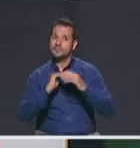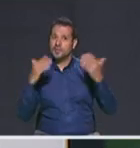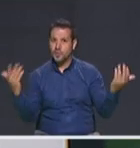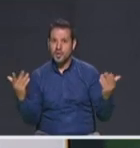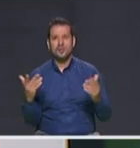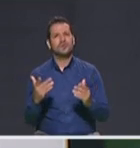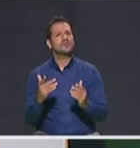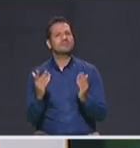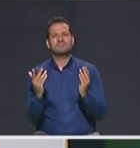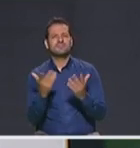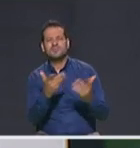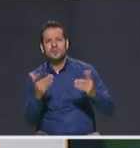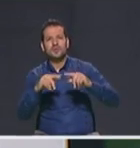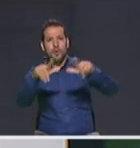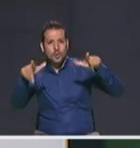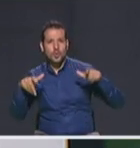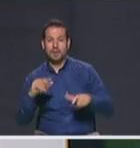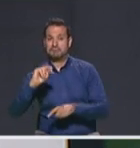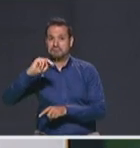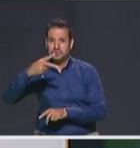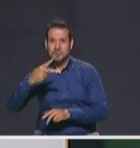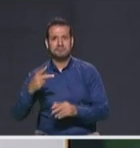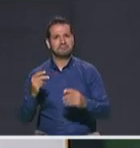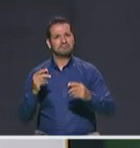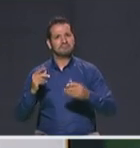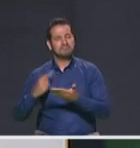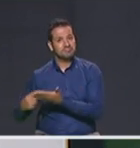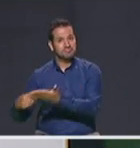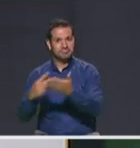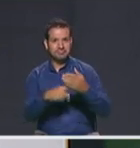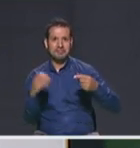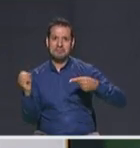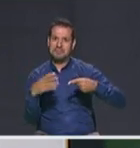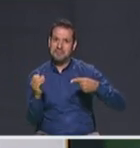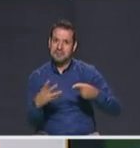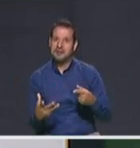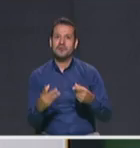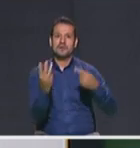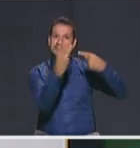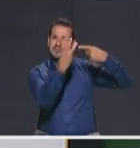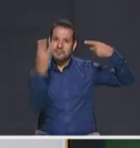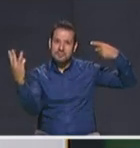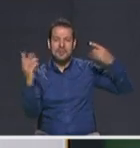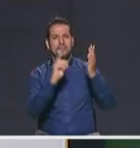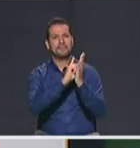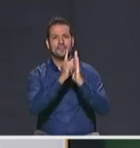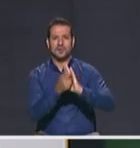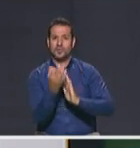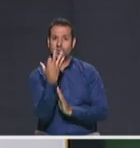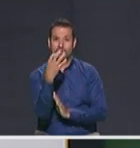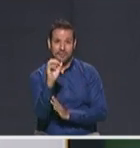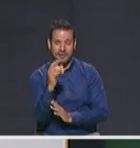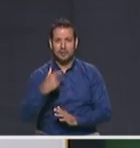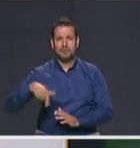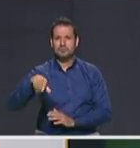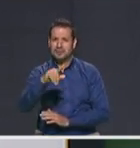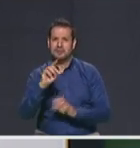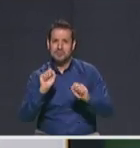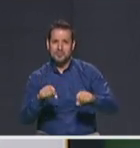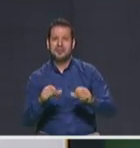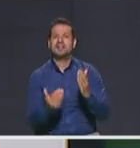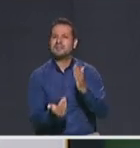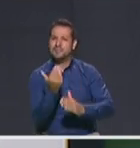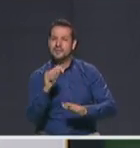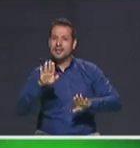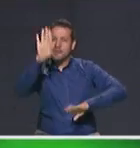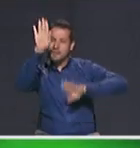de nuestro canal local Telemedellín, es un debate en alianza con el portal digital Minuto30. Y ustedes pueden desde ya empezar a participar